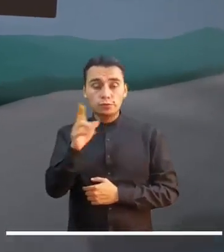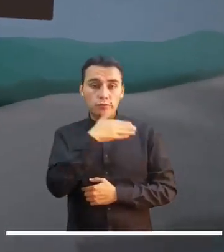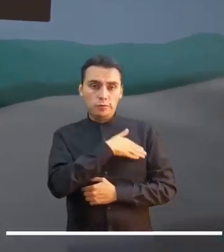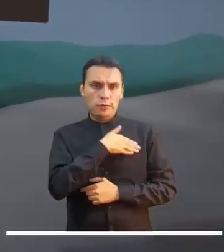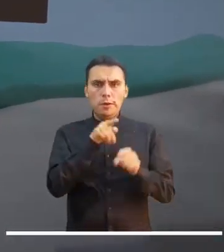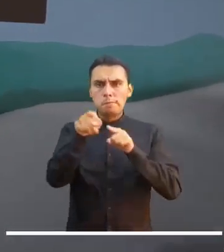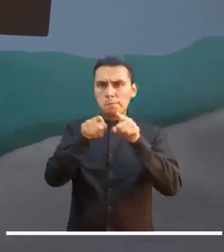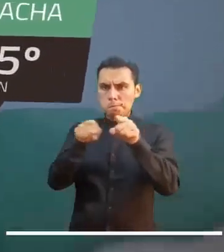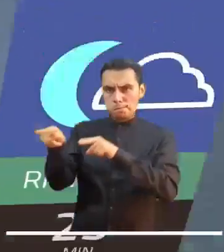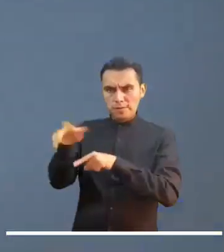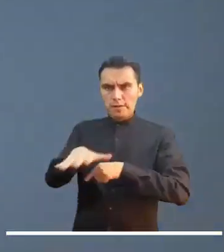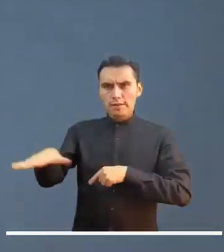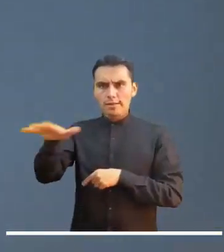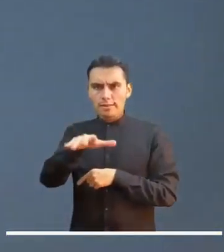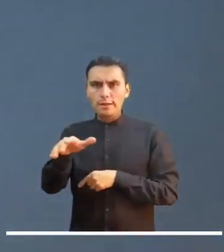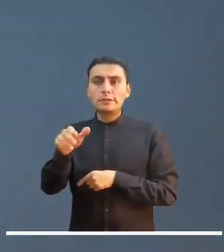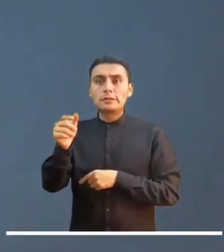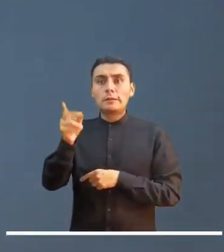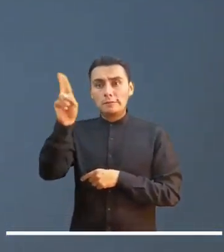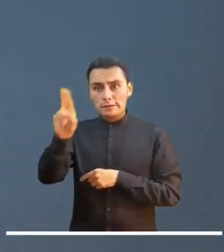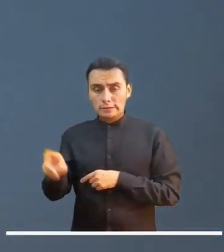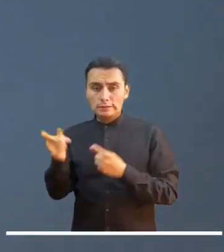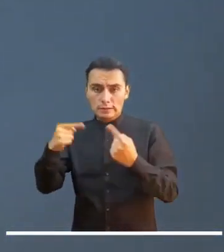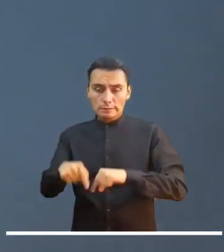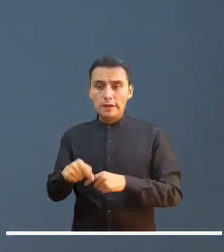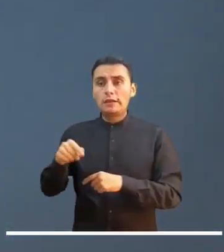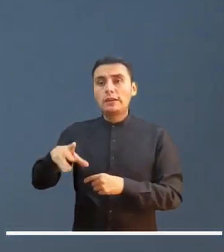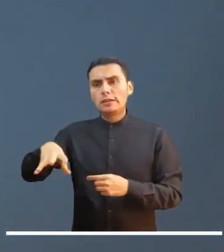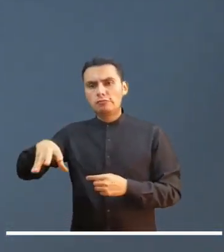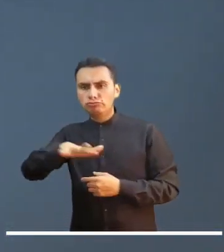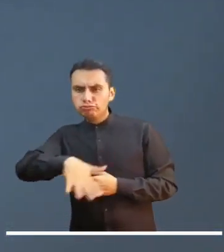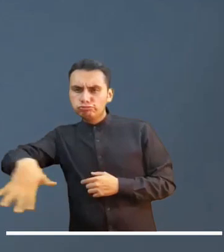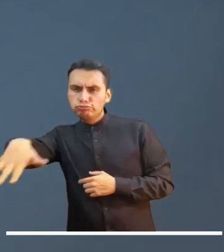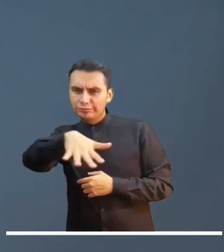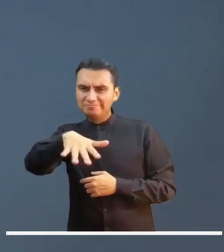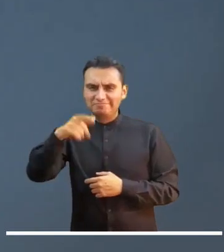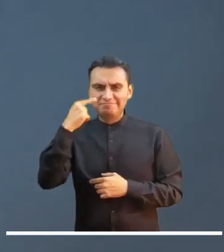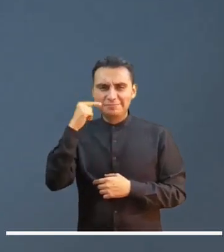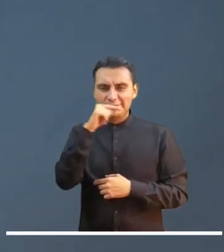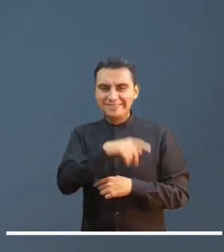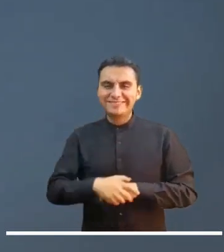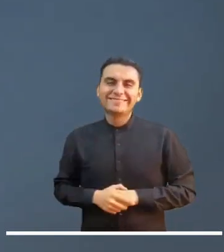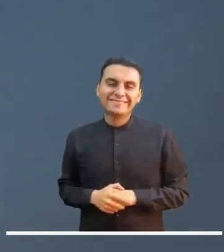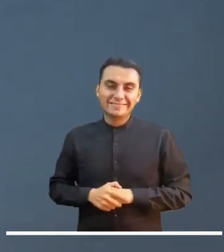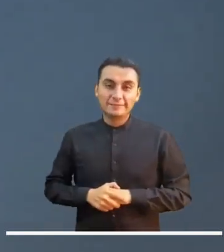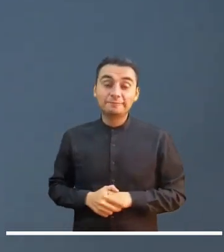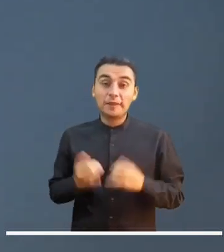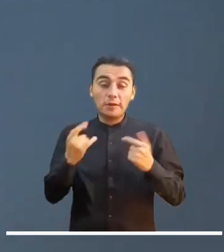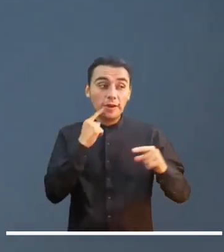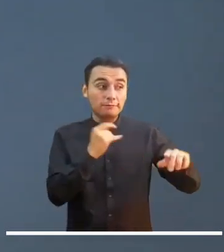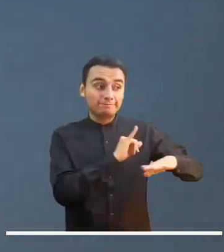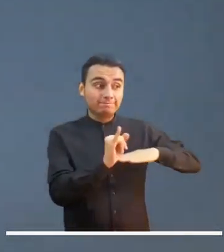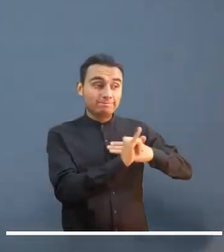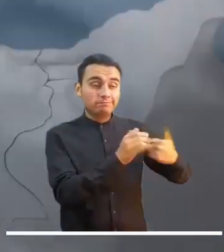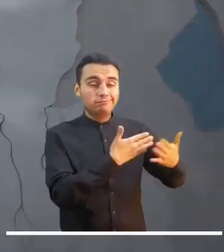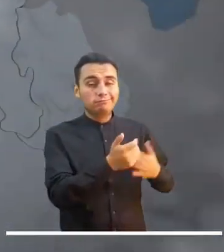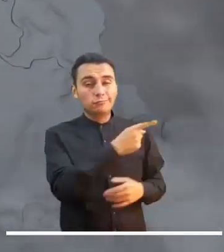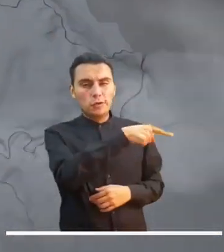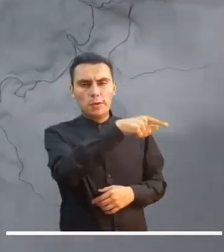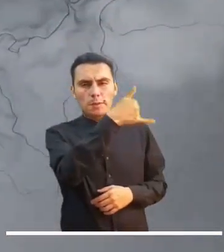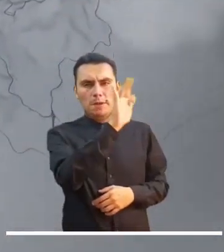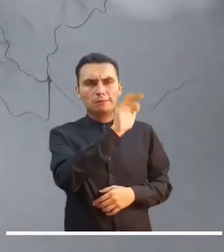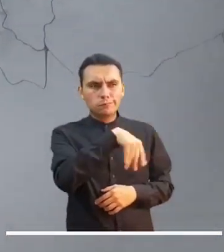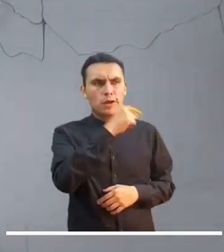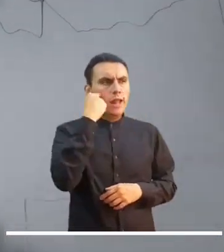Cesar, Atlántico y Magdalena. La nubosidad parcial prevista en el archipiélago de San Andrés y Providencia podría activar chubascos